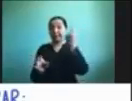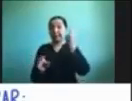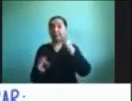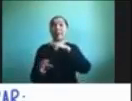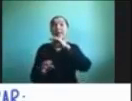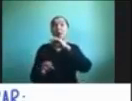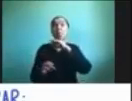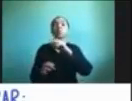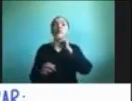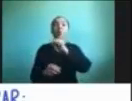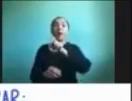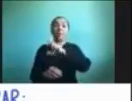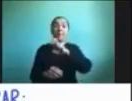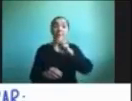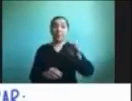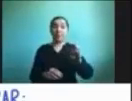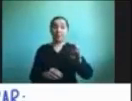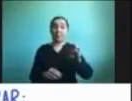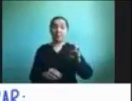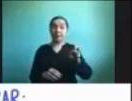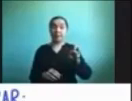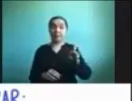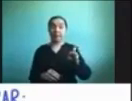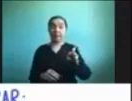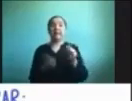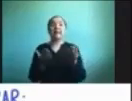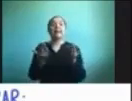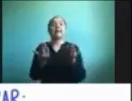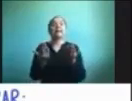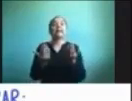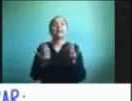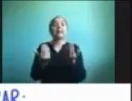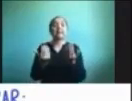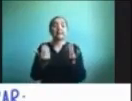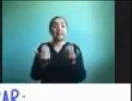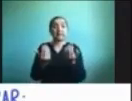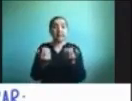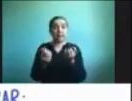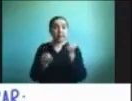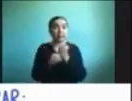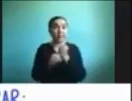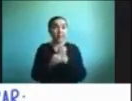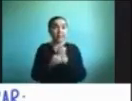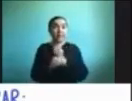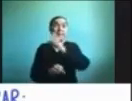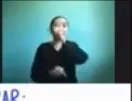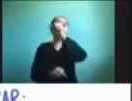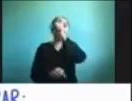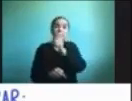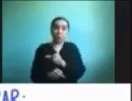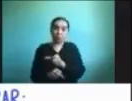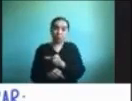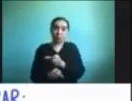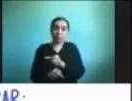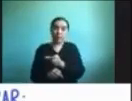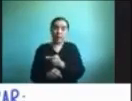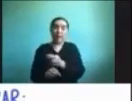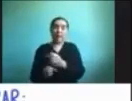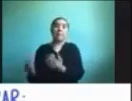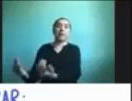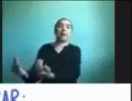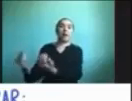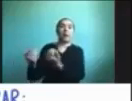aplicaciones es necesario trabajar como decía antes con un mediador que es una persona encargada de